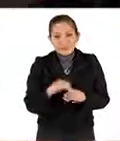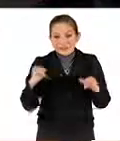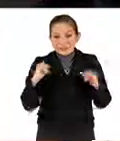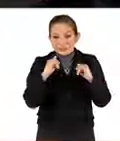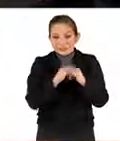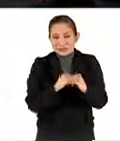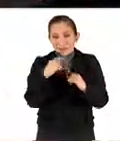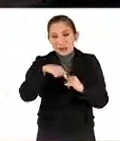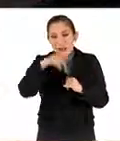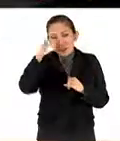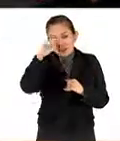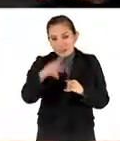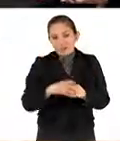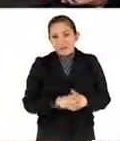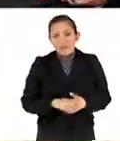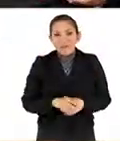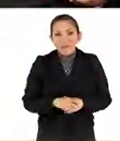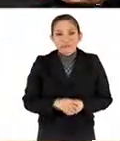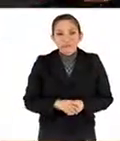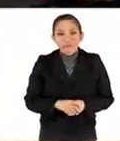institución para este país también. Gracias.